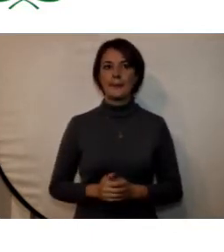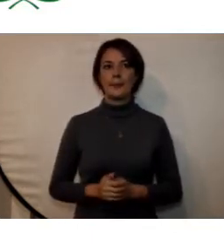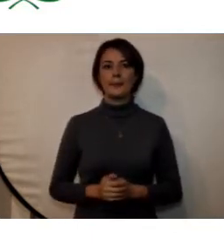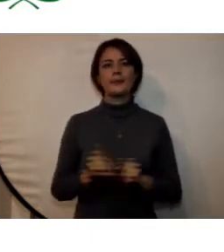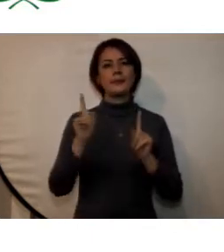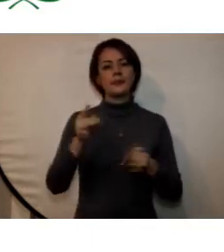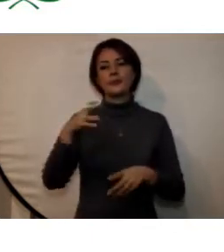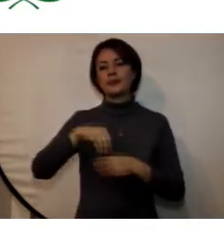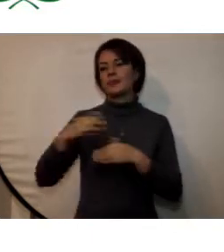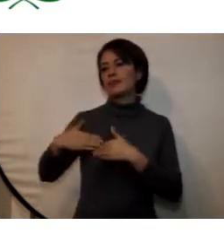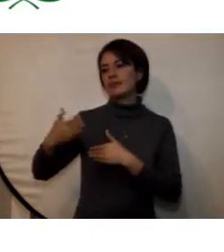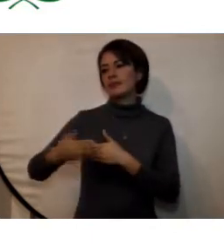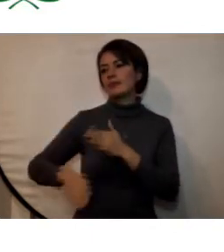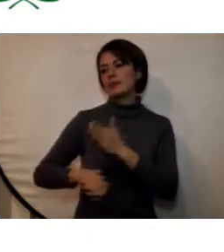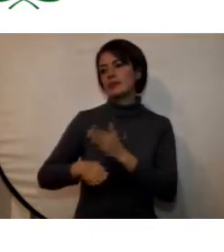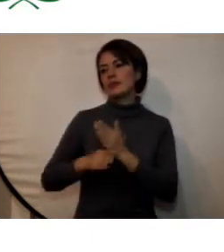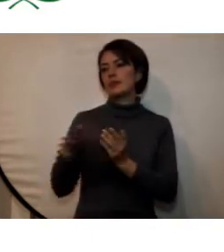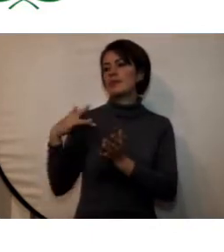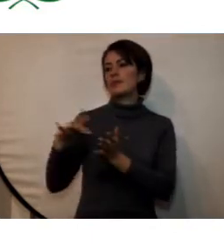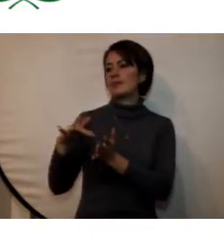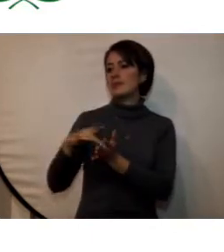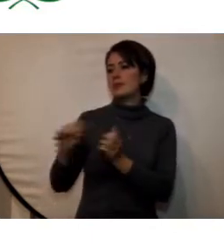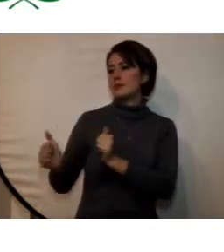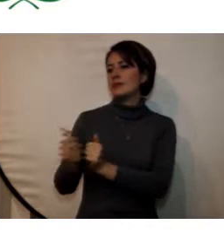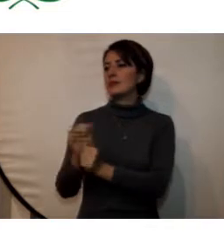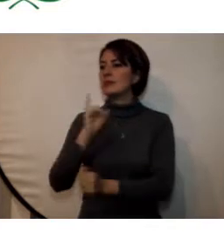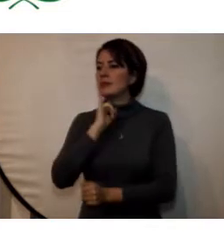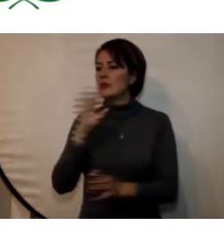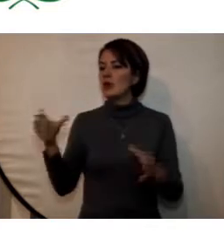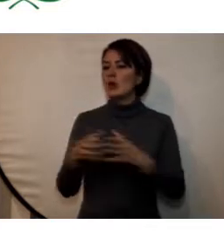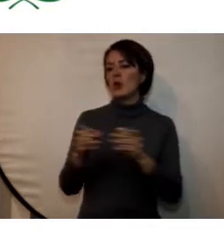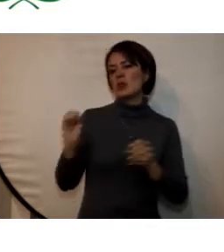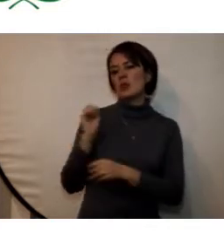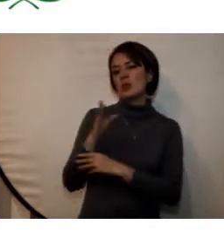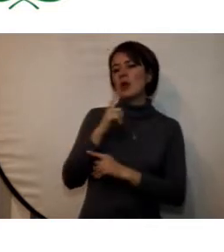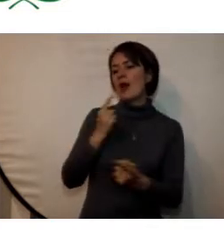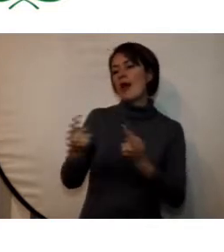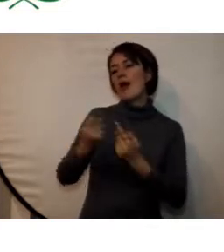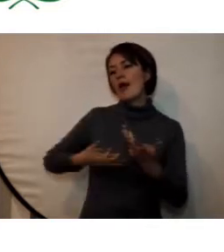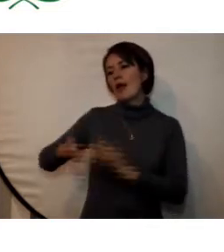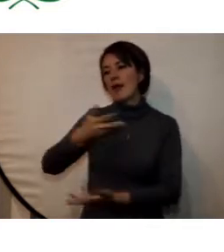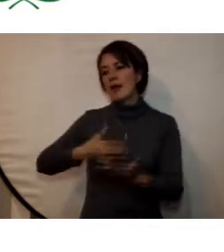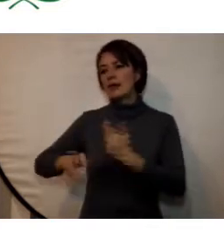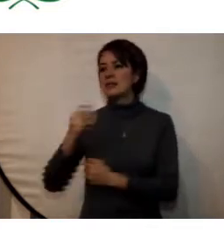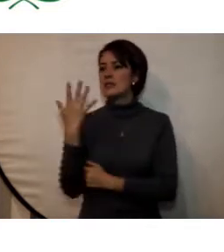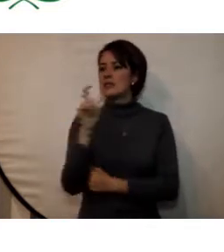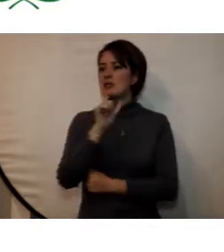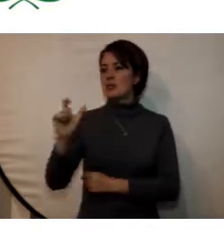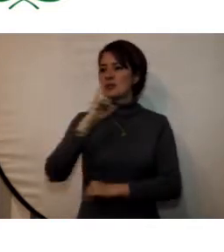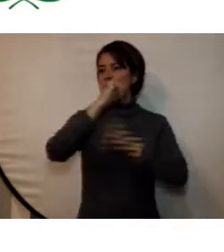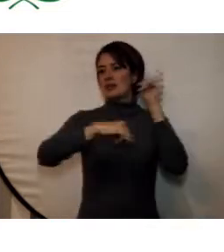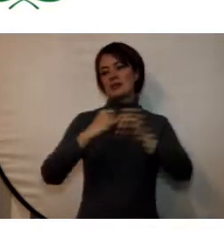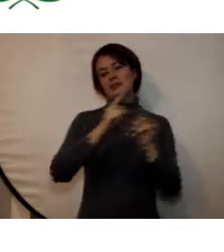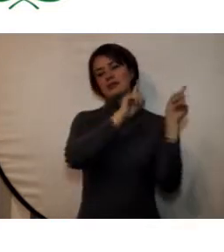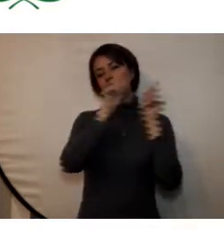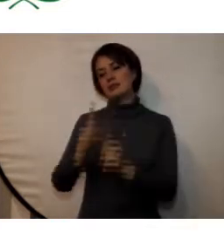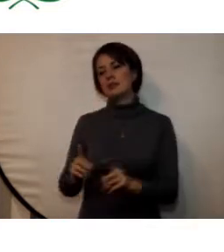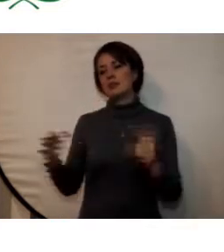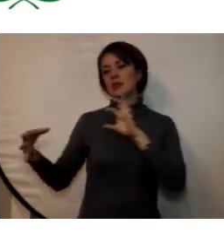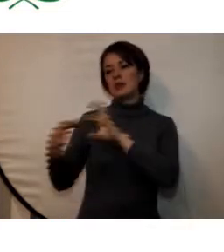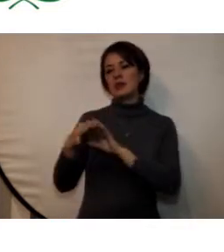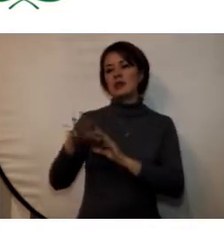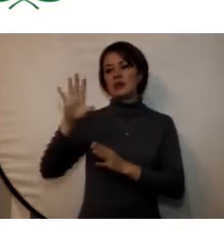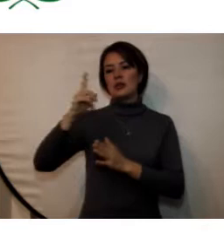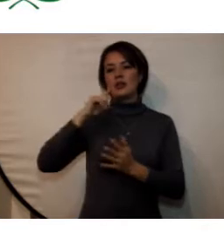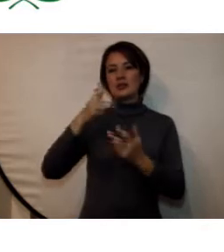también se dio continuidad al programa de asistente de idiomas y al club de conversación donde con el acompañamiento de cinco asistentes extranjeros en convenios con el ICTEX